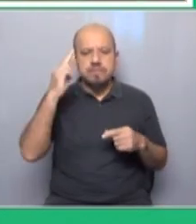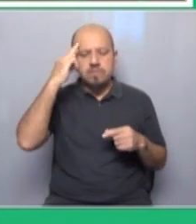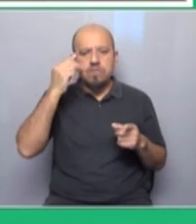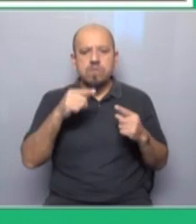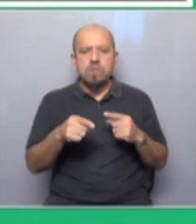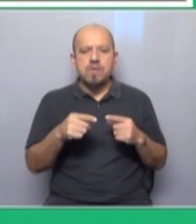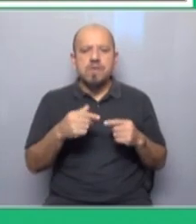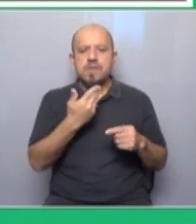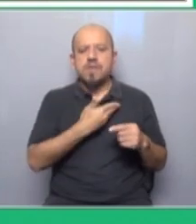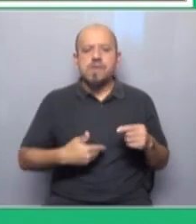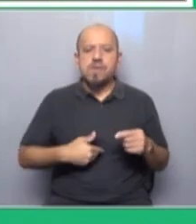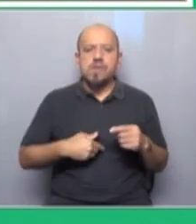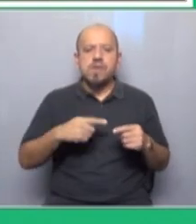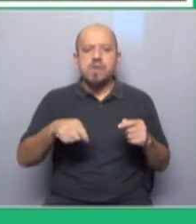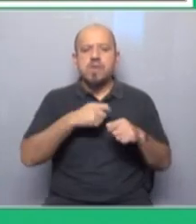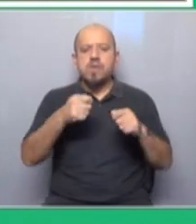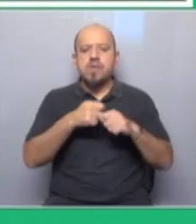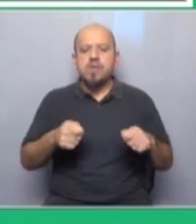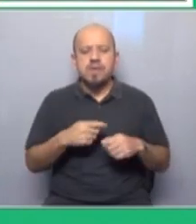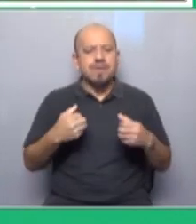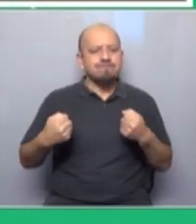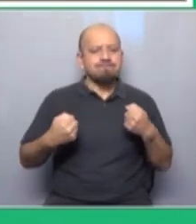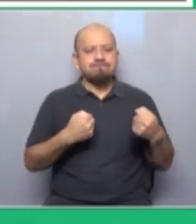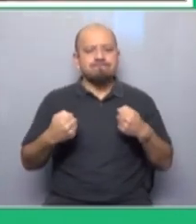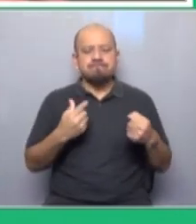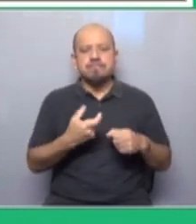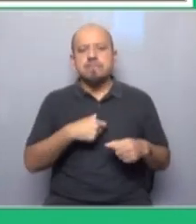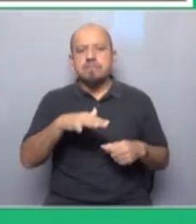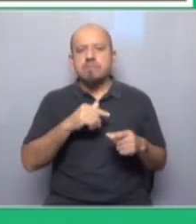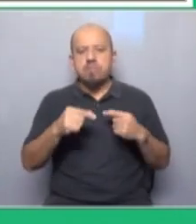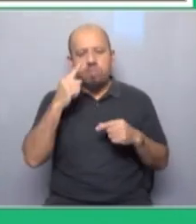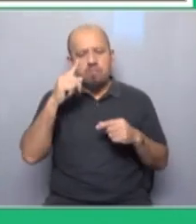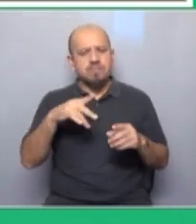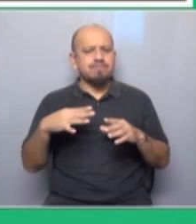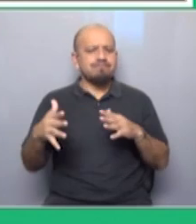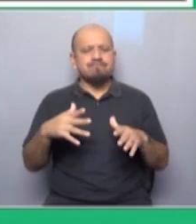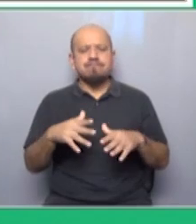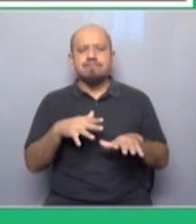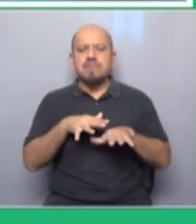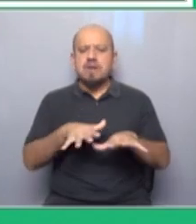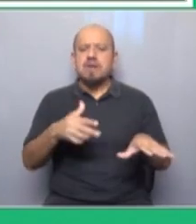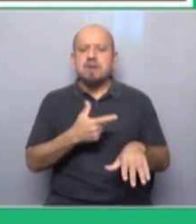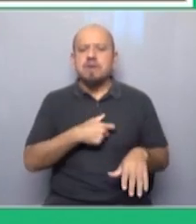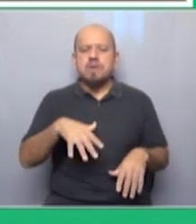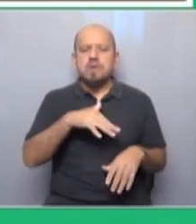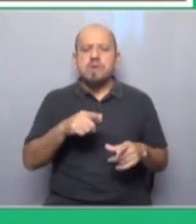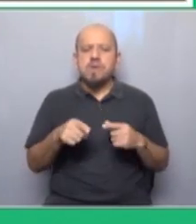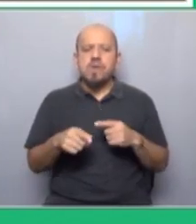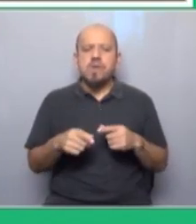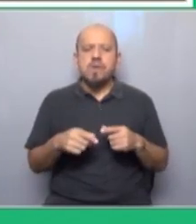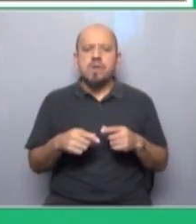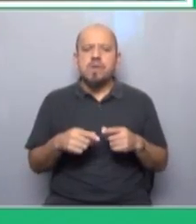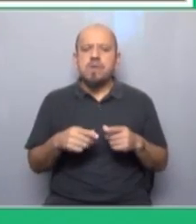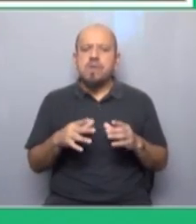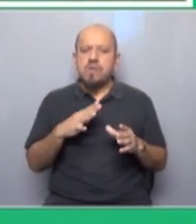entre el gobierno y la central sindical son muy tensas incluso a nivel social uno mira en las redes y hay una discusión muy polarizada sobre este